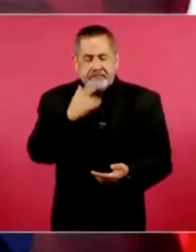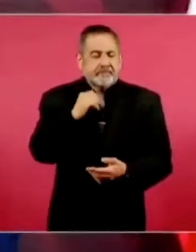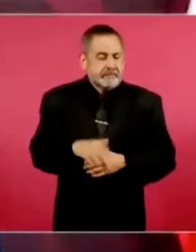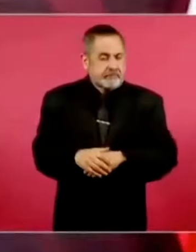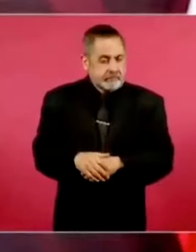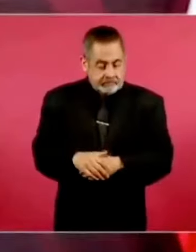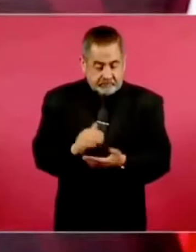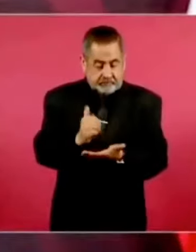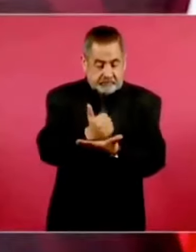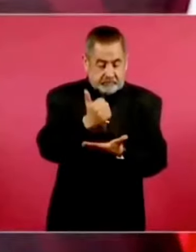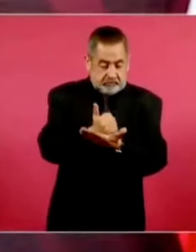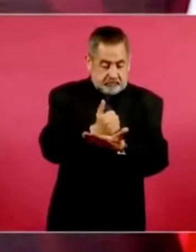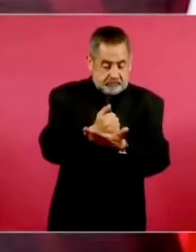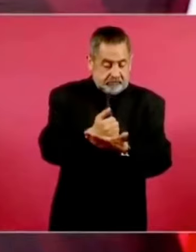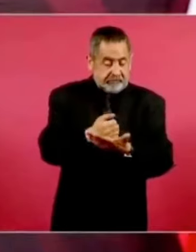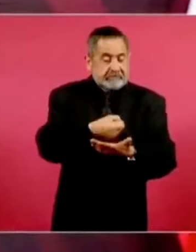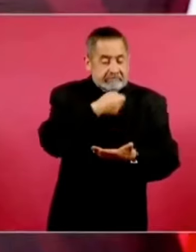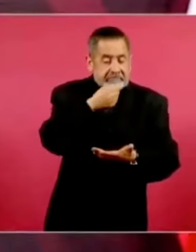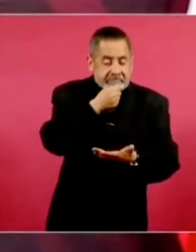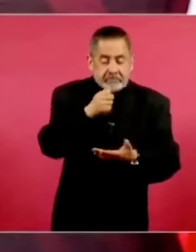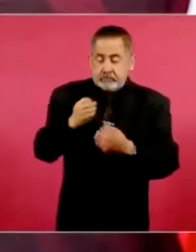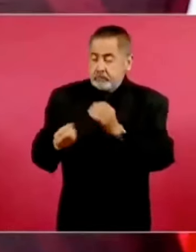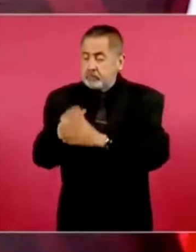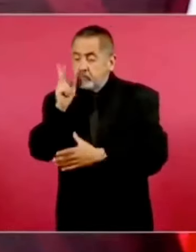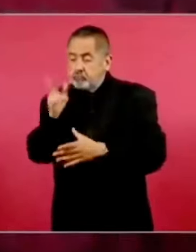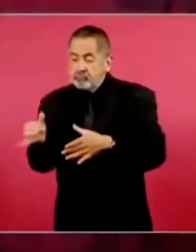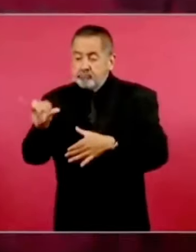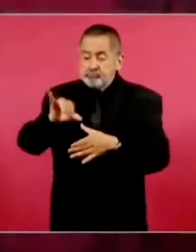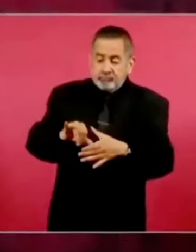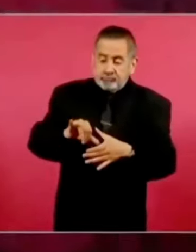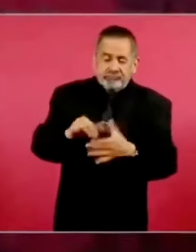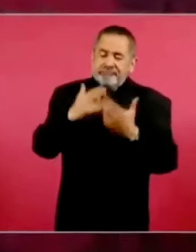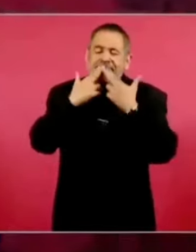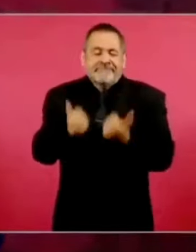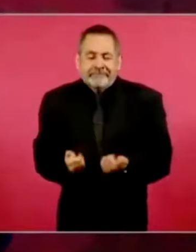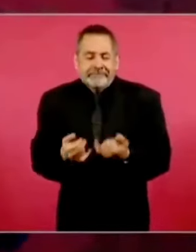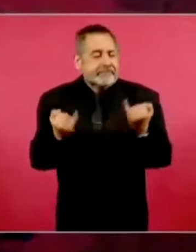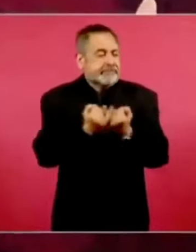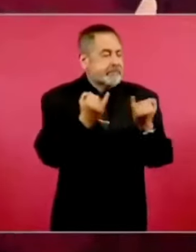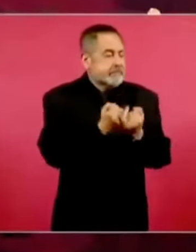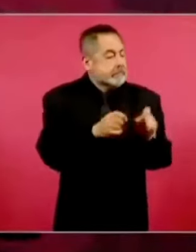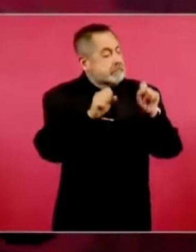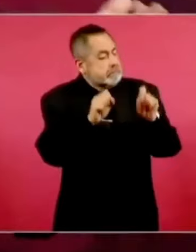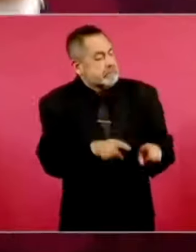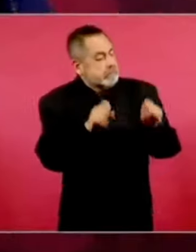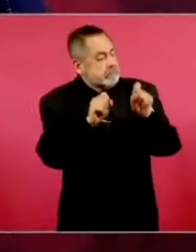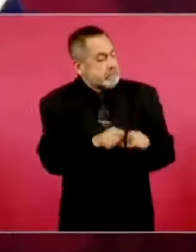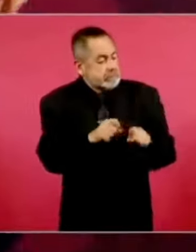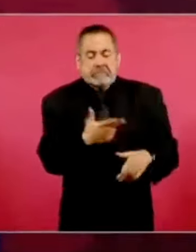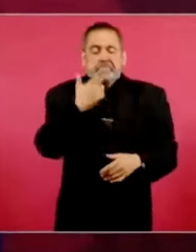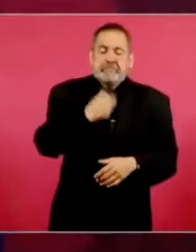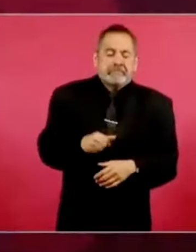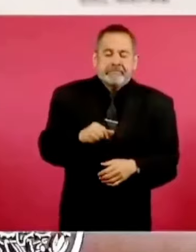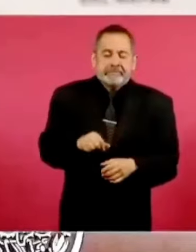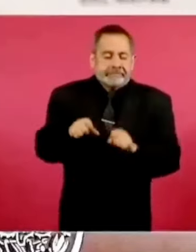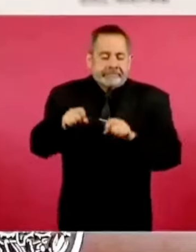vino nuevo en botellas viejas, tan no funciona, que echan a andar esa campaña.